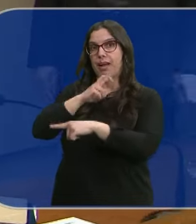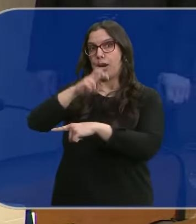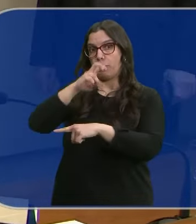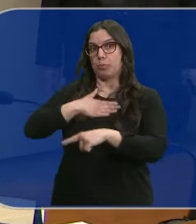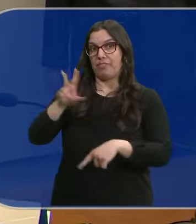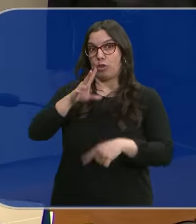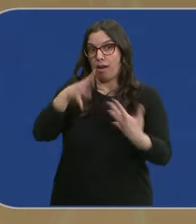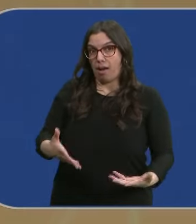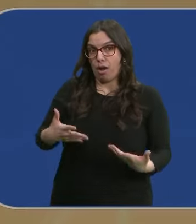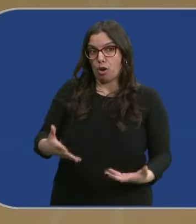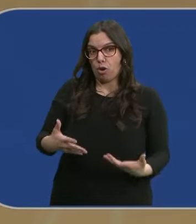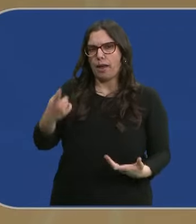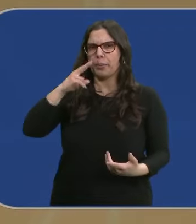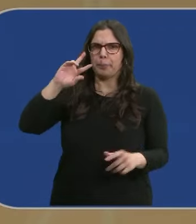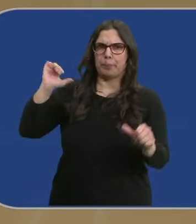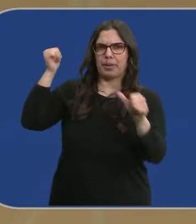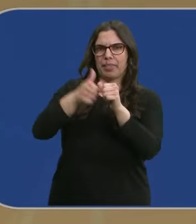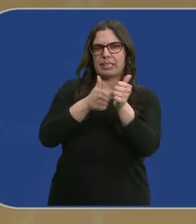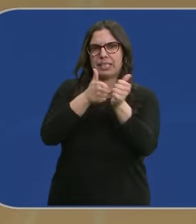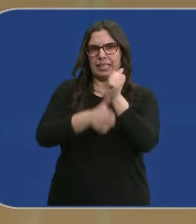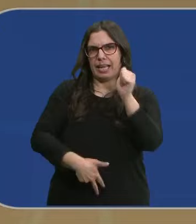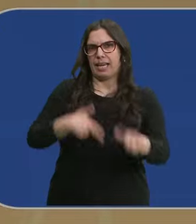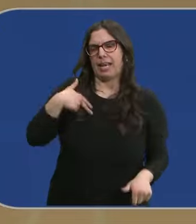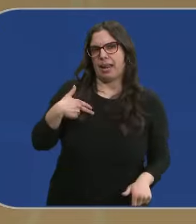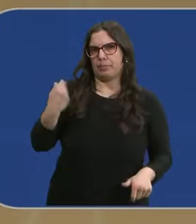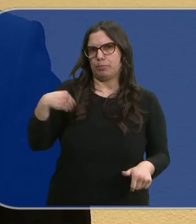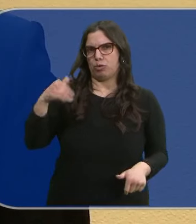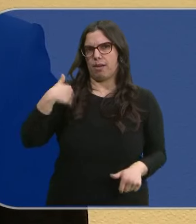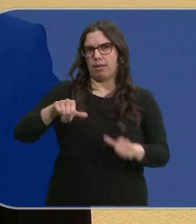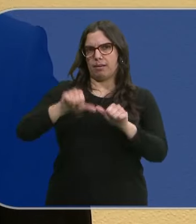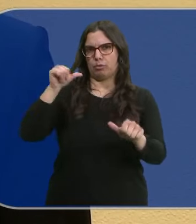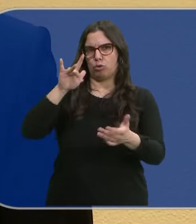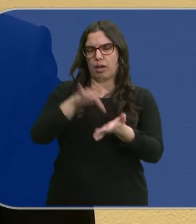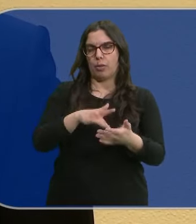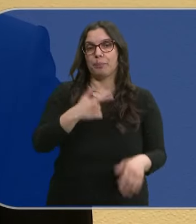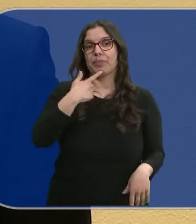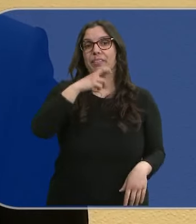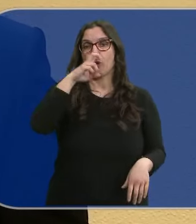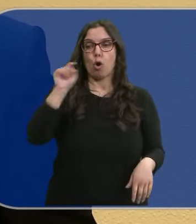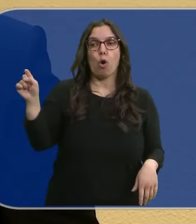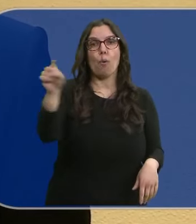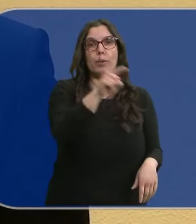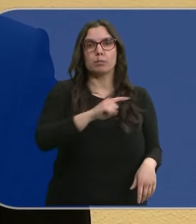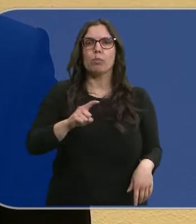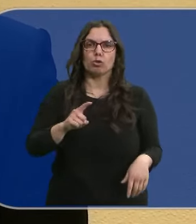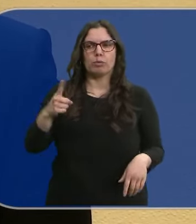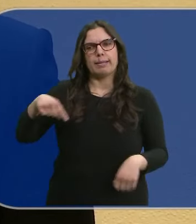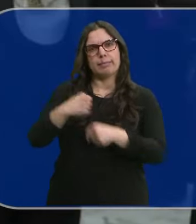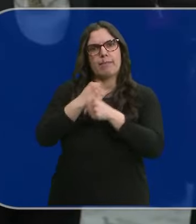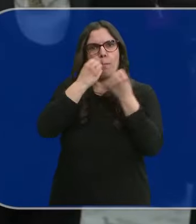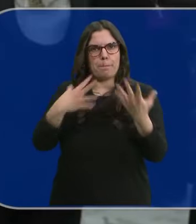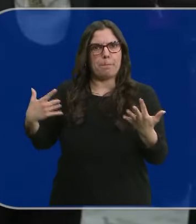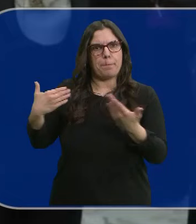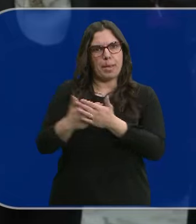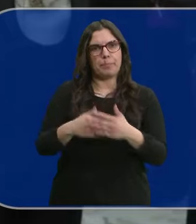arzobispo de Valladolid, con experiencia en la Secretaría General de la Institución. Y por lo que dicen los obispos, pues ha hecho un buen trabajo.